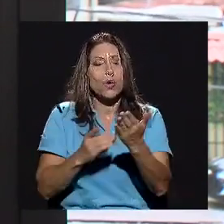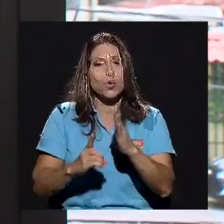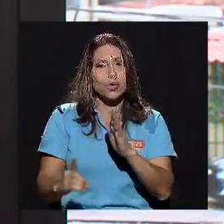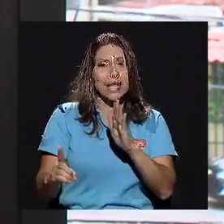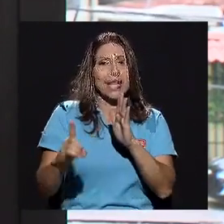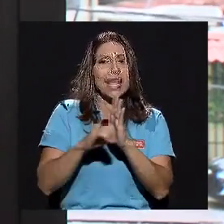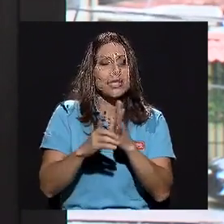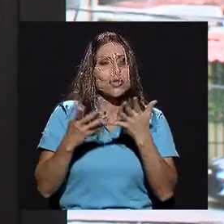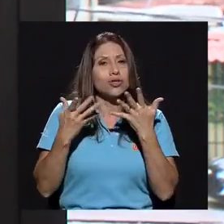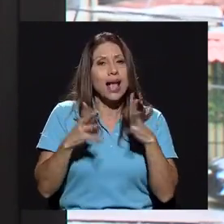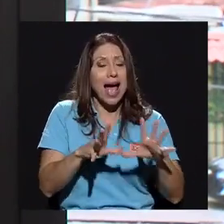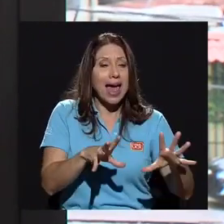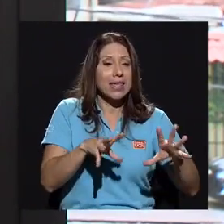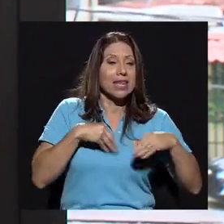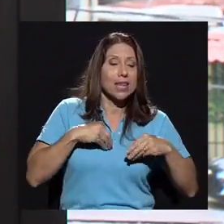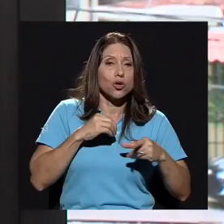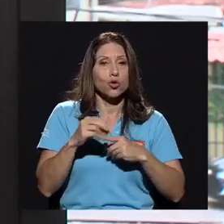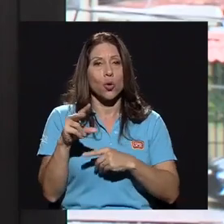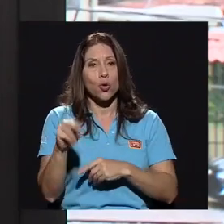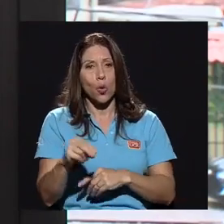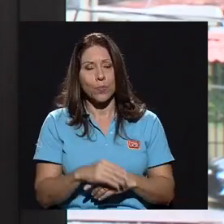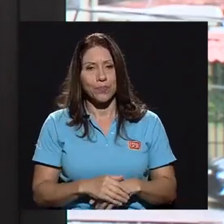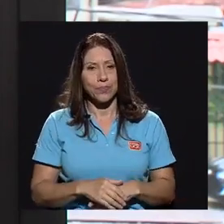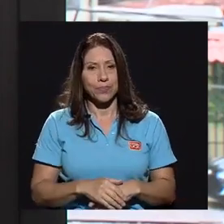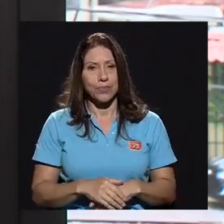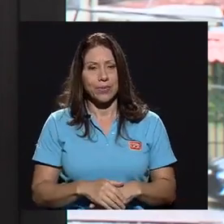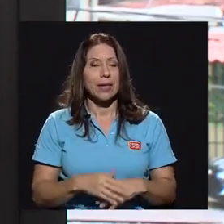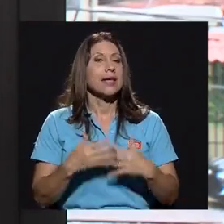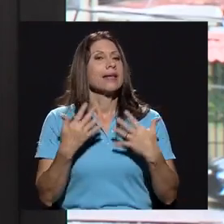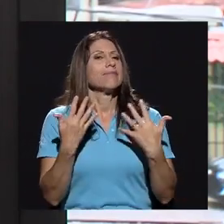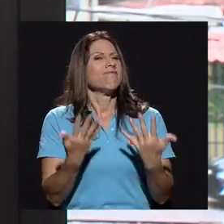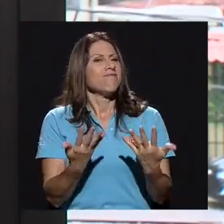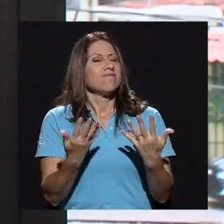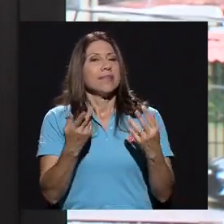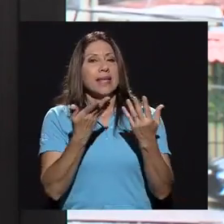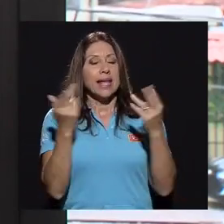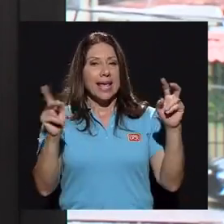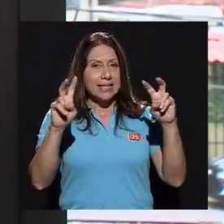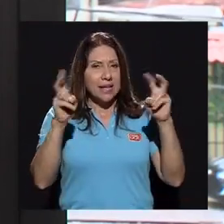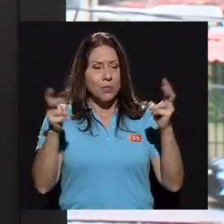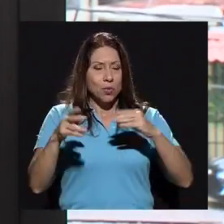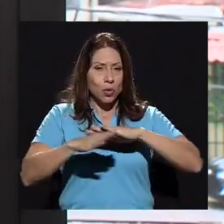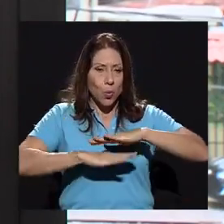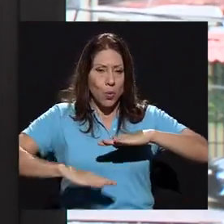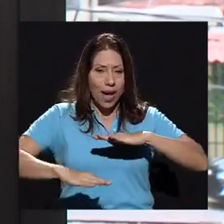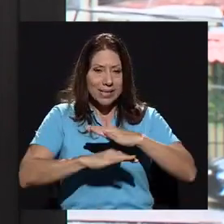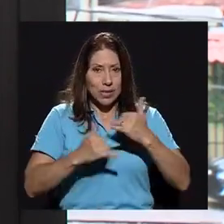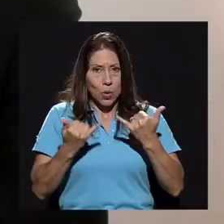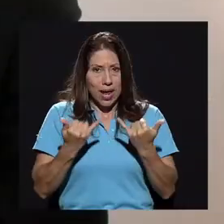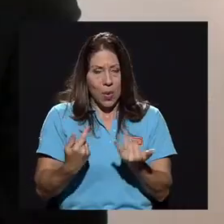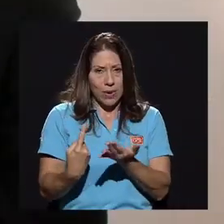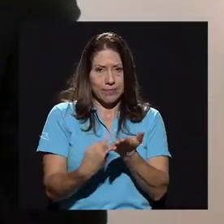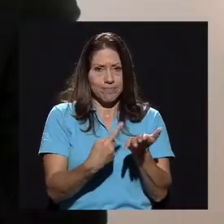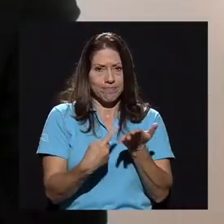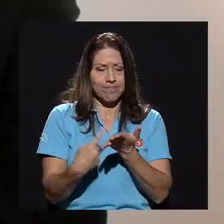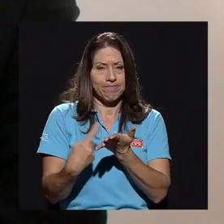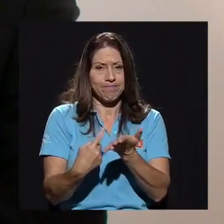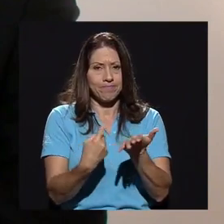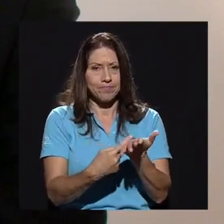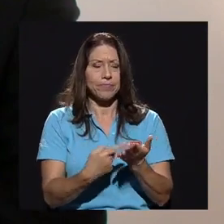considerarse adquiridos o no. ¿Qué es el punto básico que está en discusión?